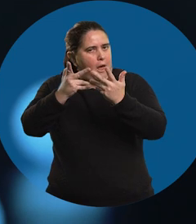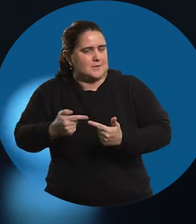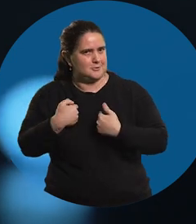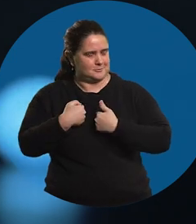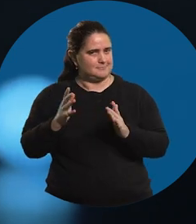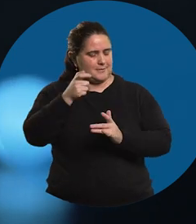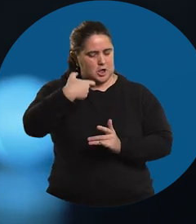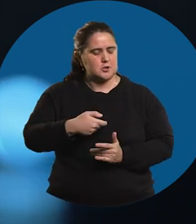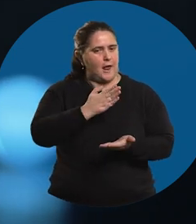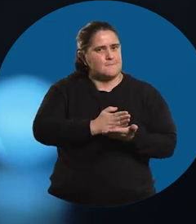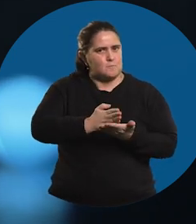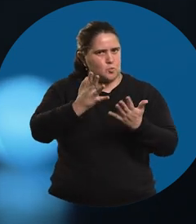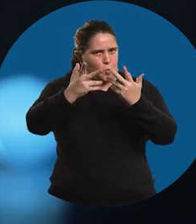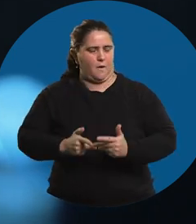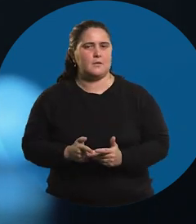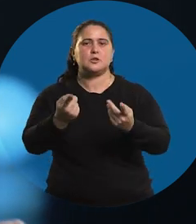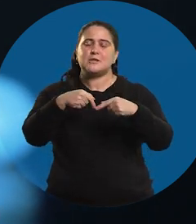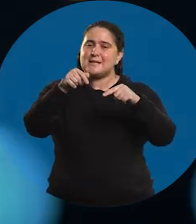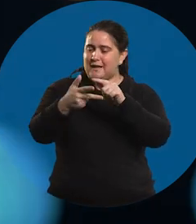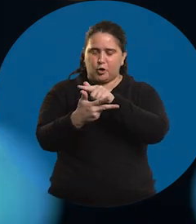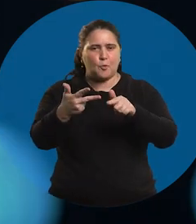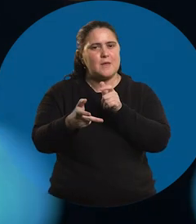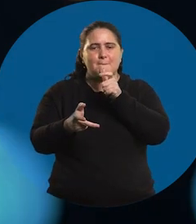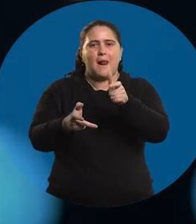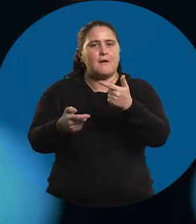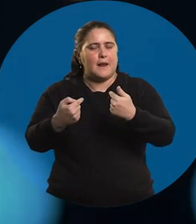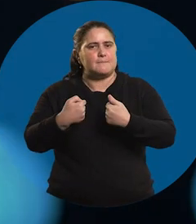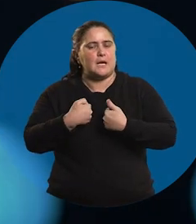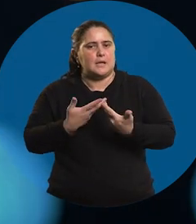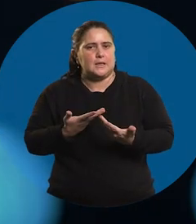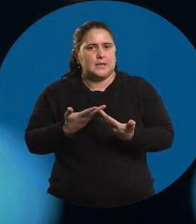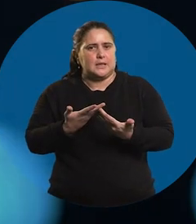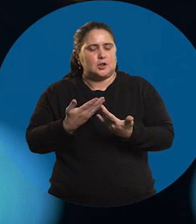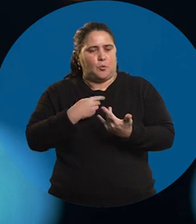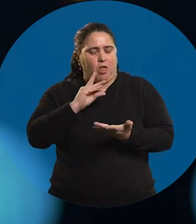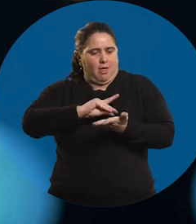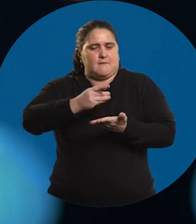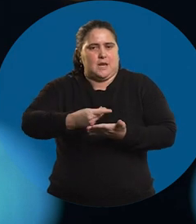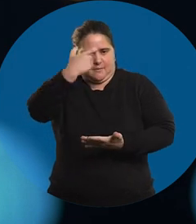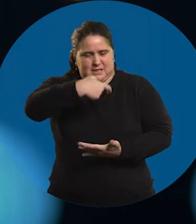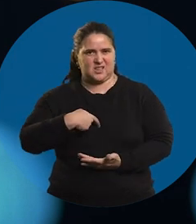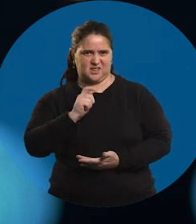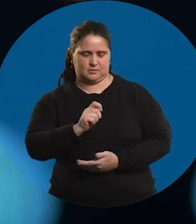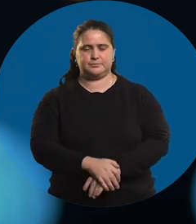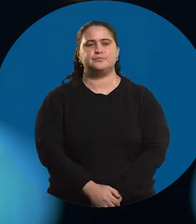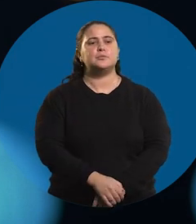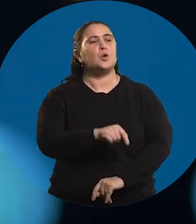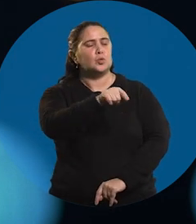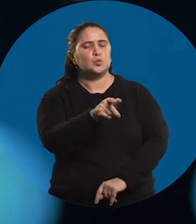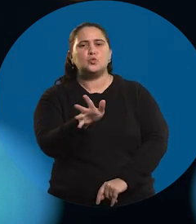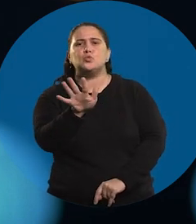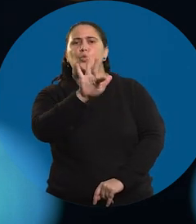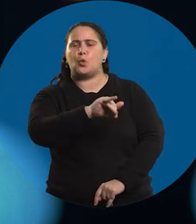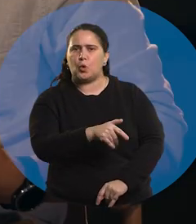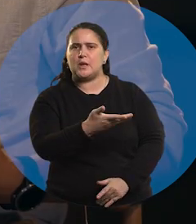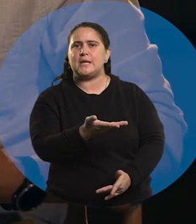una persona como muy estructurada. Entonces, esas son como las tres palabras que a mí me pueden definir. ¿Cómo se vive el